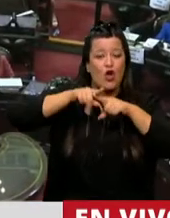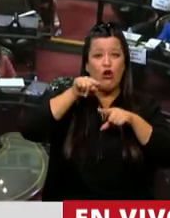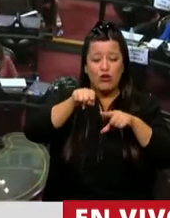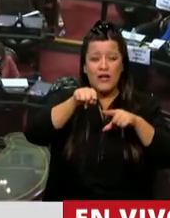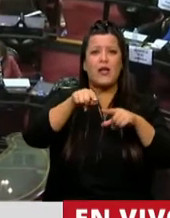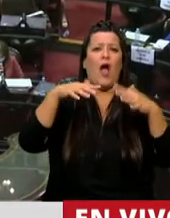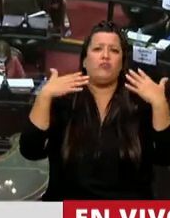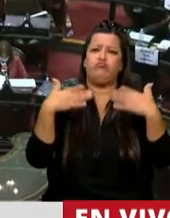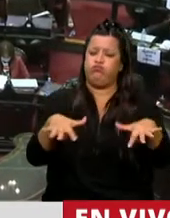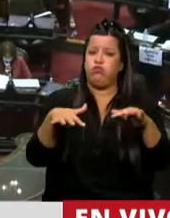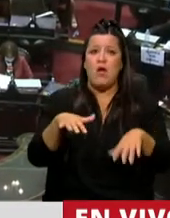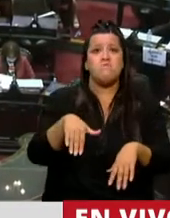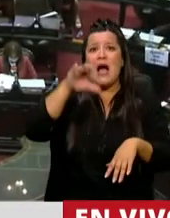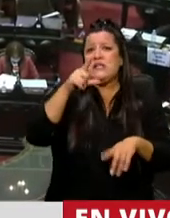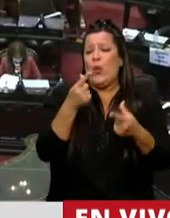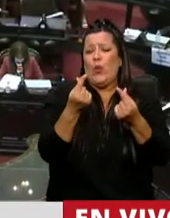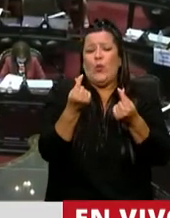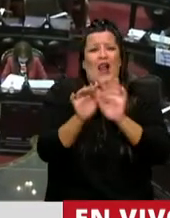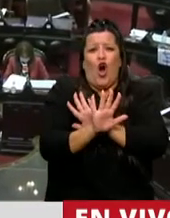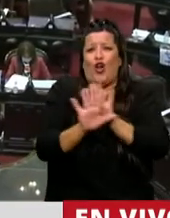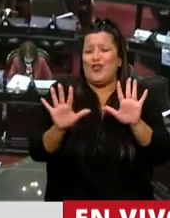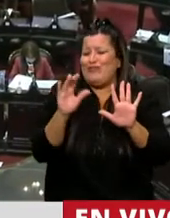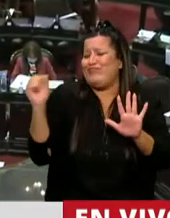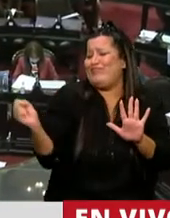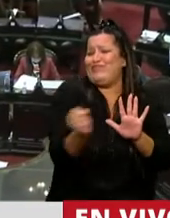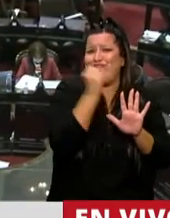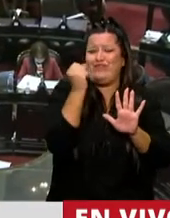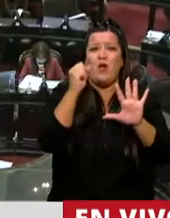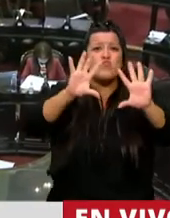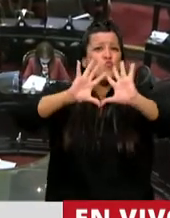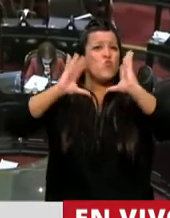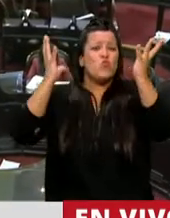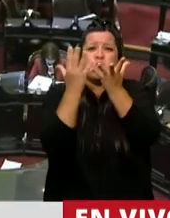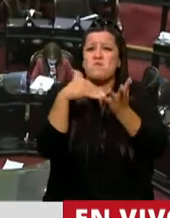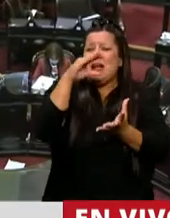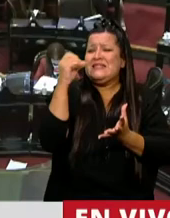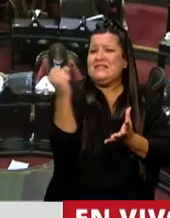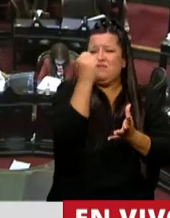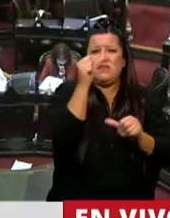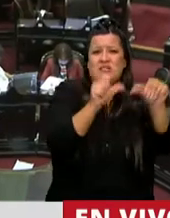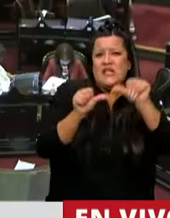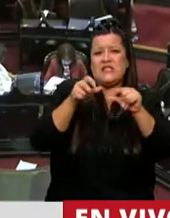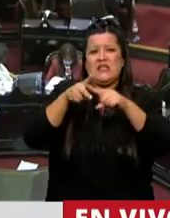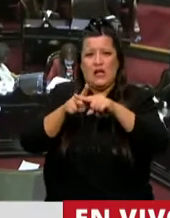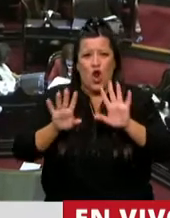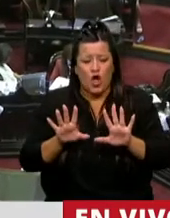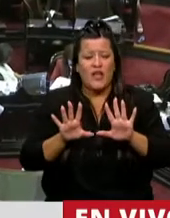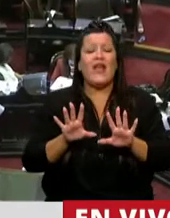uno de los capitales más valiosos que puede tener cualquier país alrededor del mundo. Eso se vio